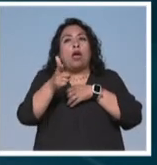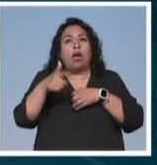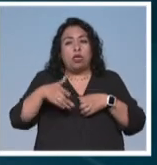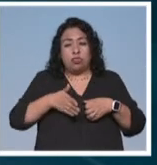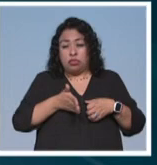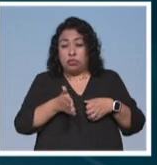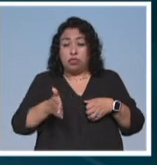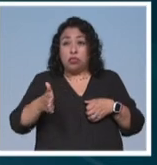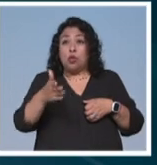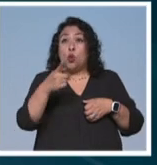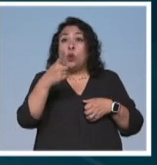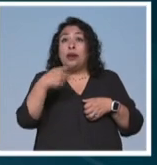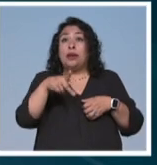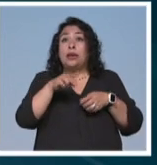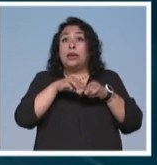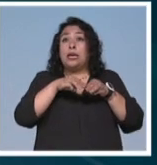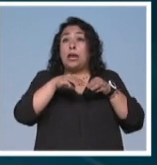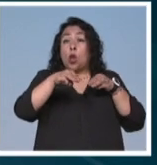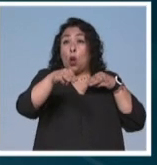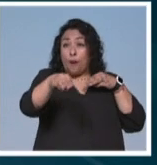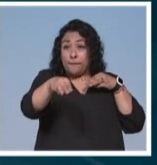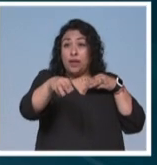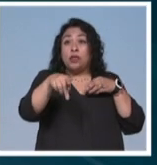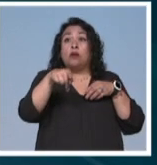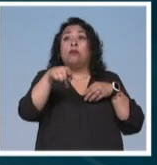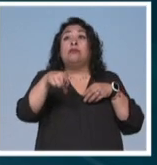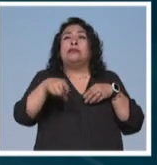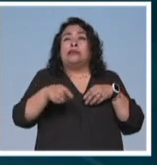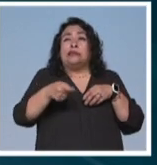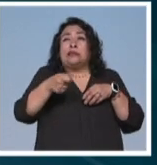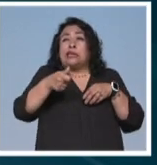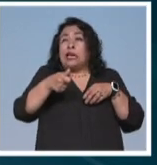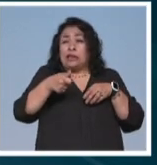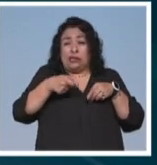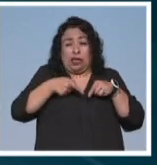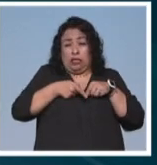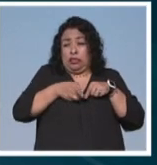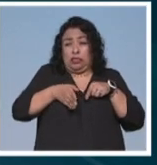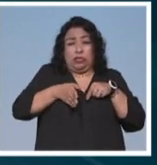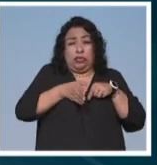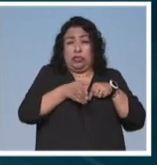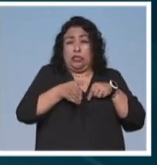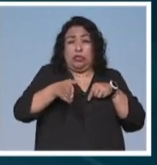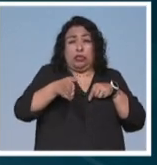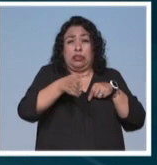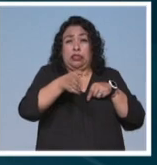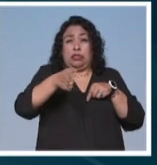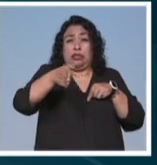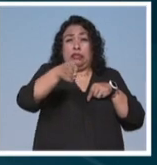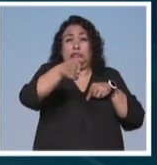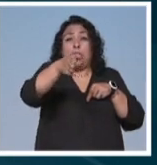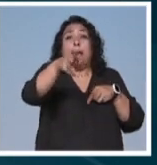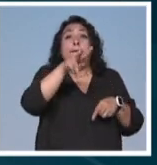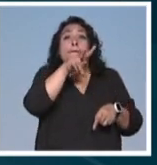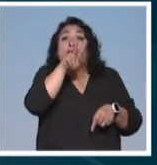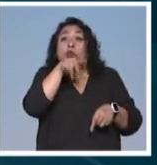grieta de poco más de un kilómetro de longitud que cruza casi ininterrumpidamente la zona de Miscuac.